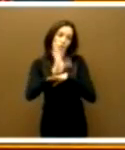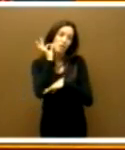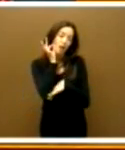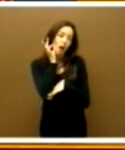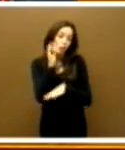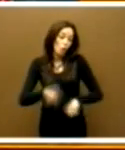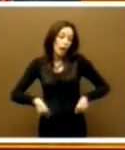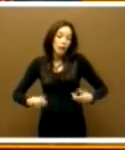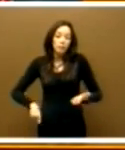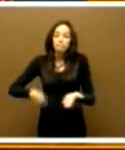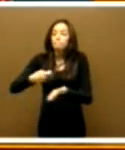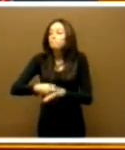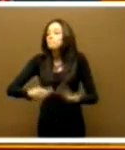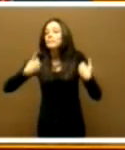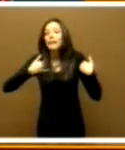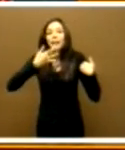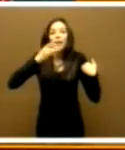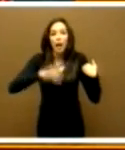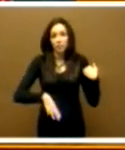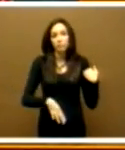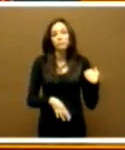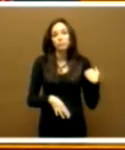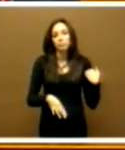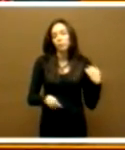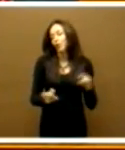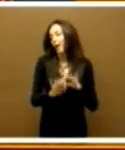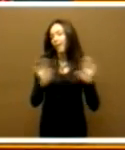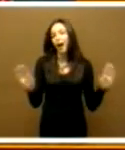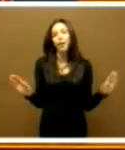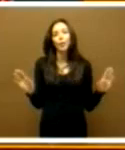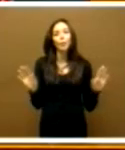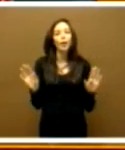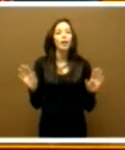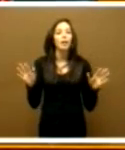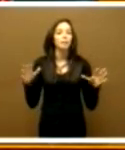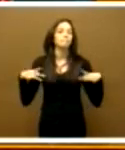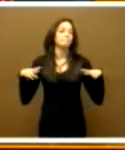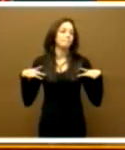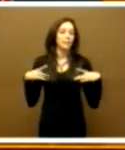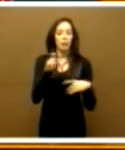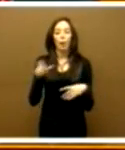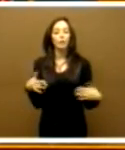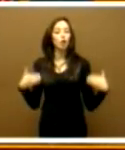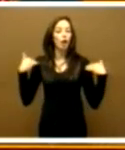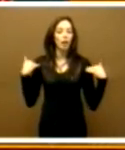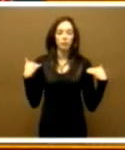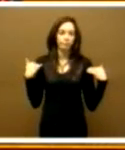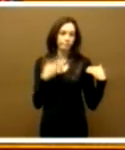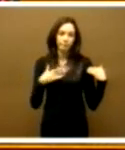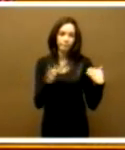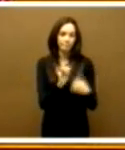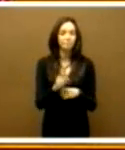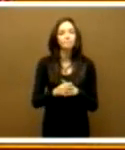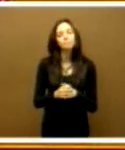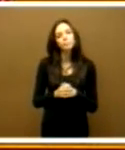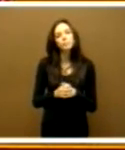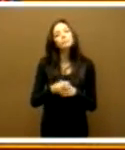alguien tiene que asumir, pero que desde luego nadie se hace responsable de esos gastos. Y de la